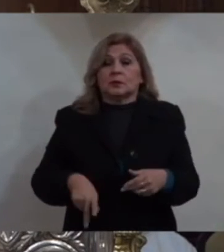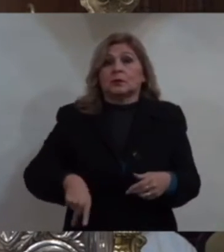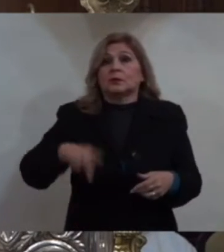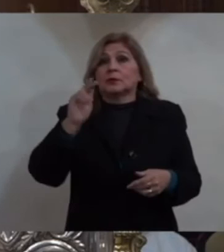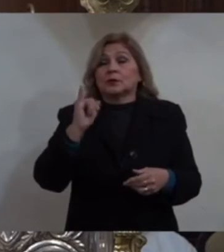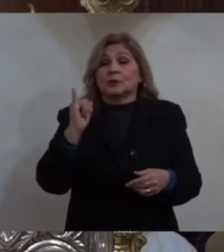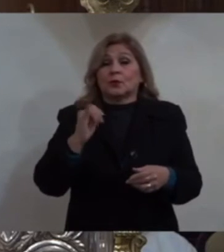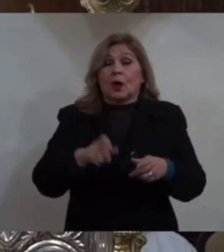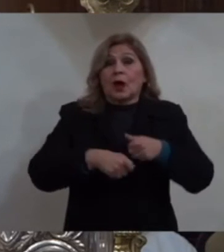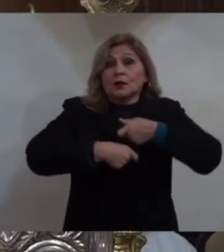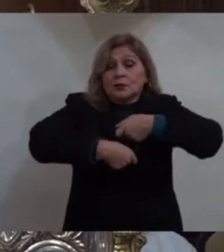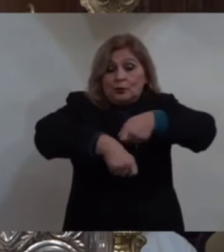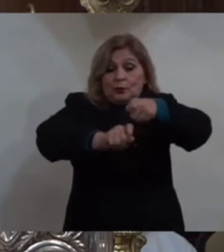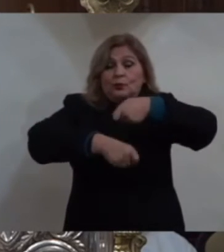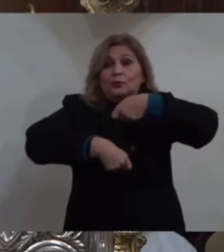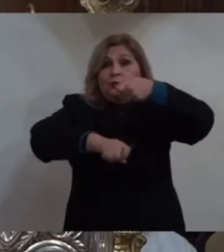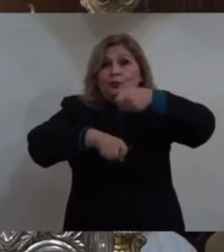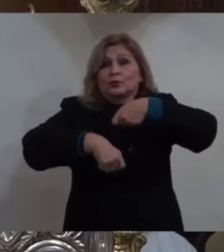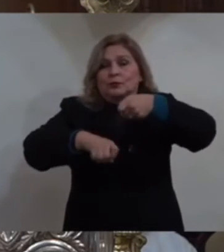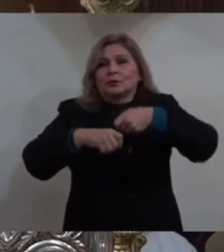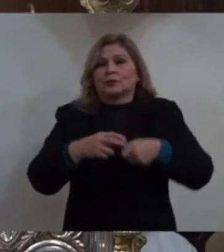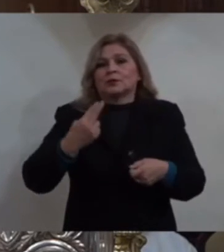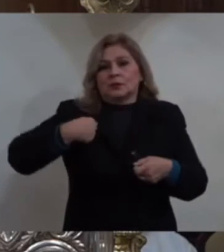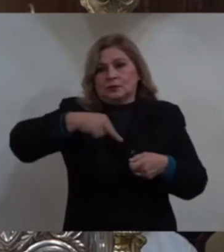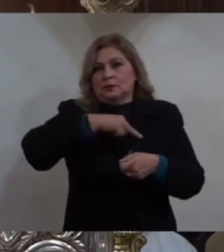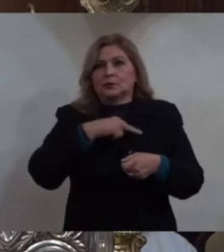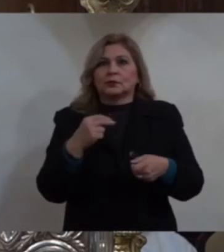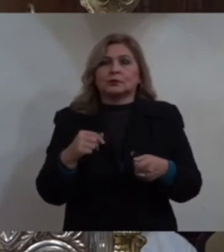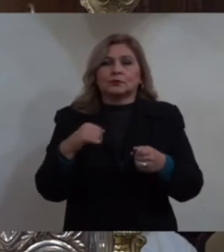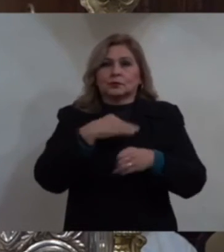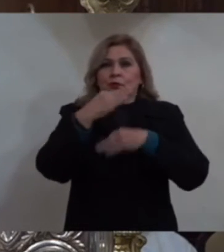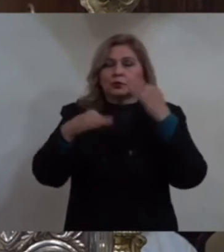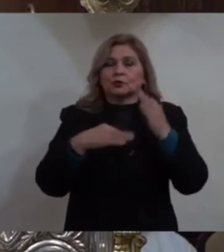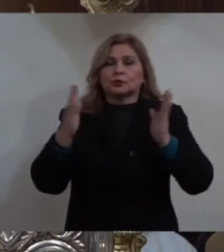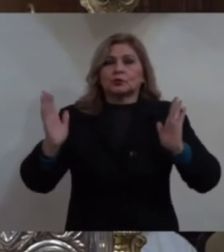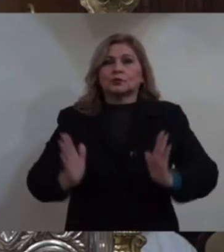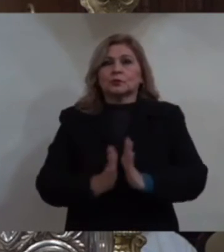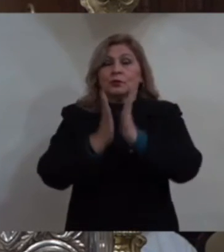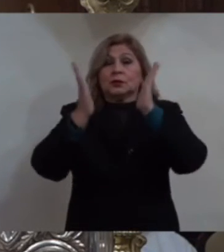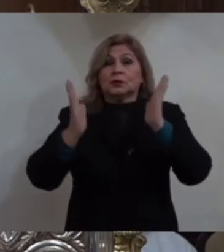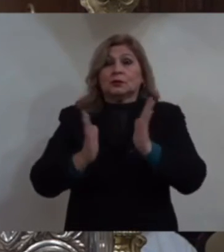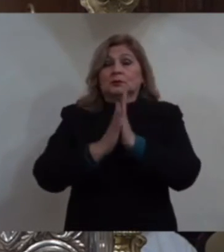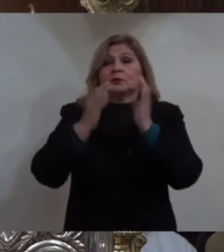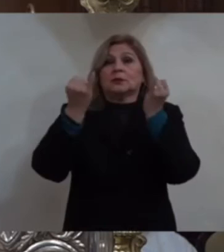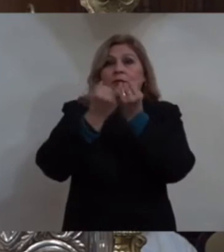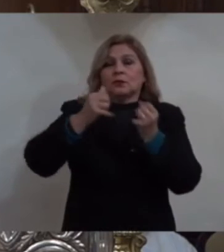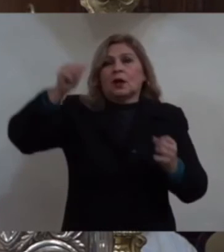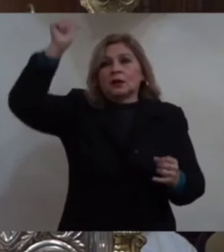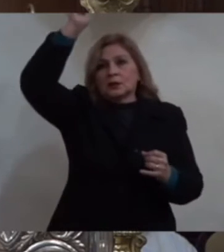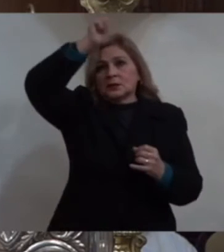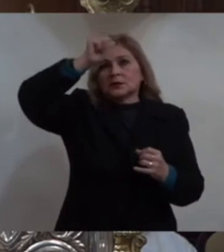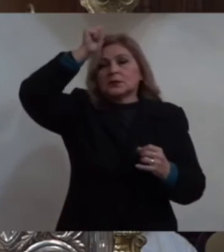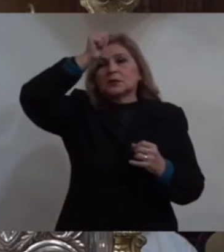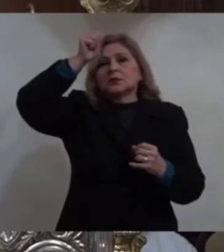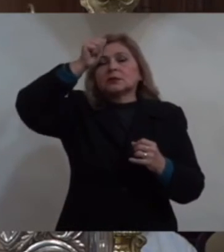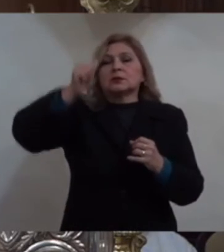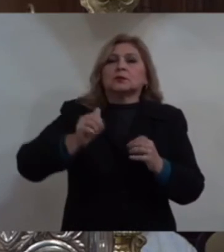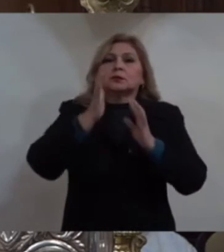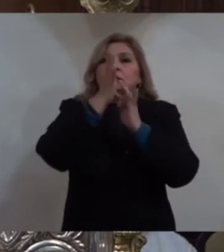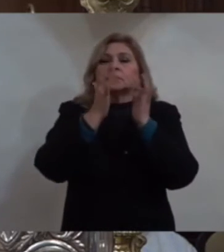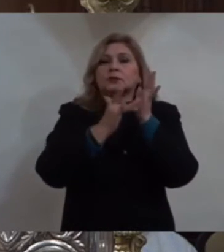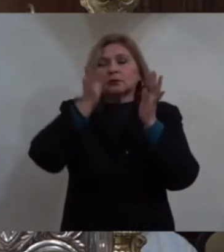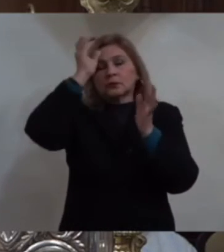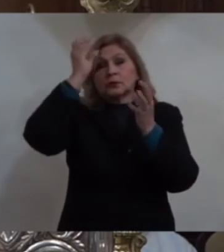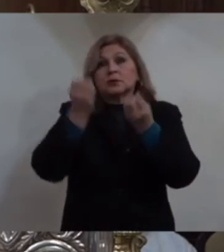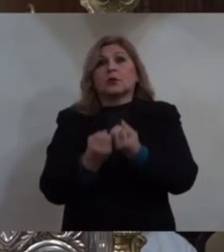ustedes y yo también participamos del sacerdocio de Cristo, ofrecemos a